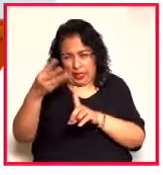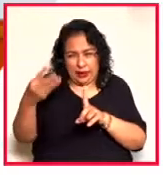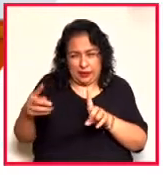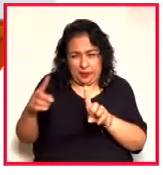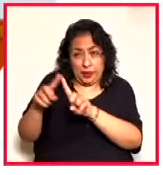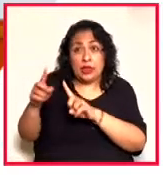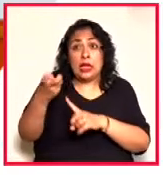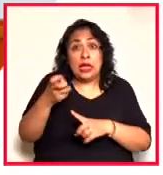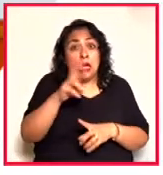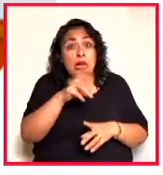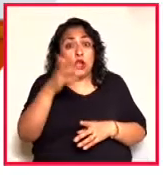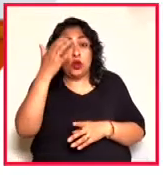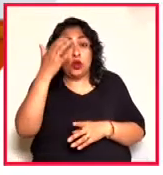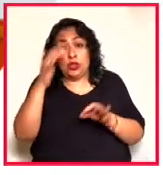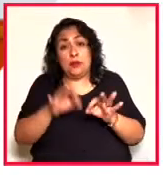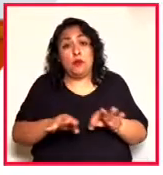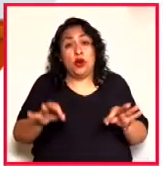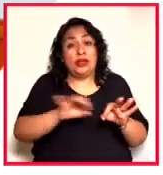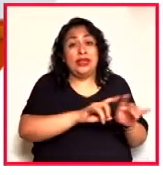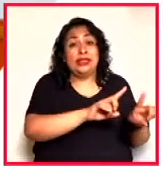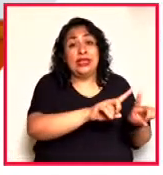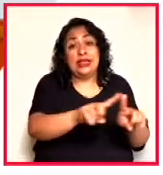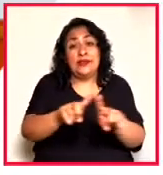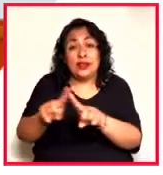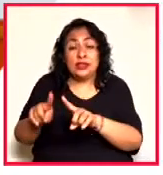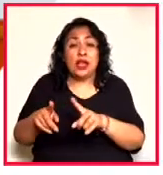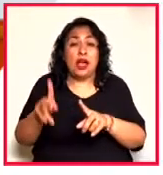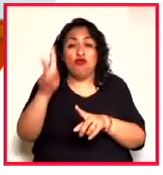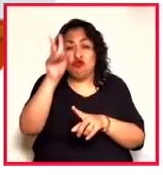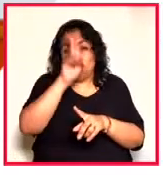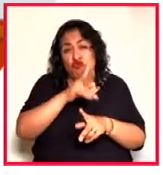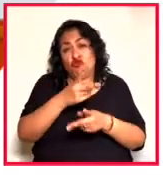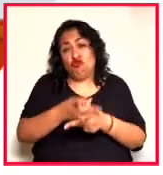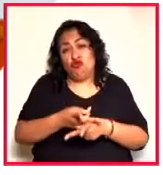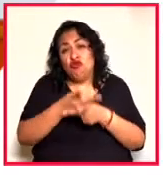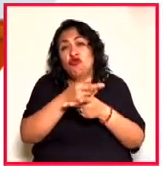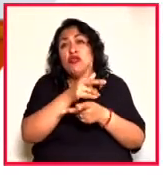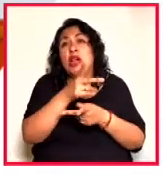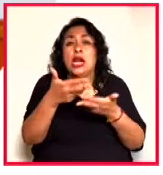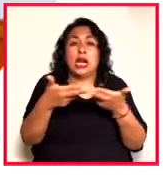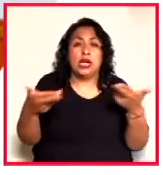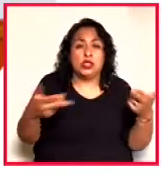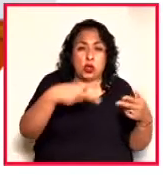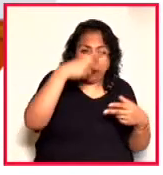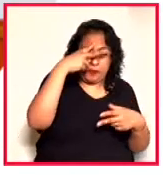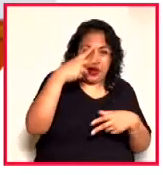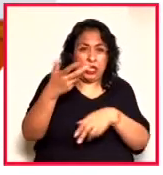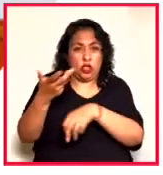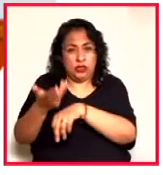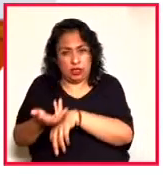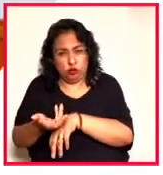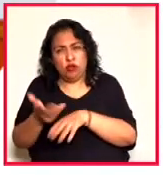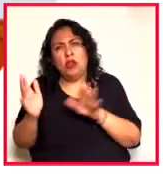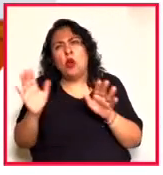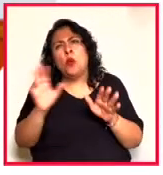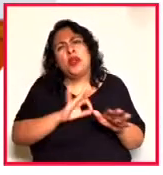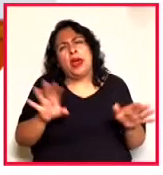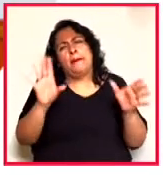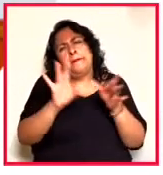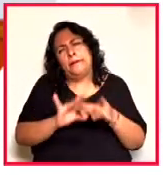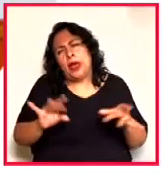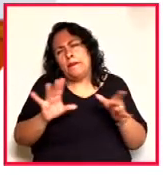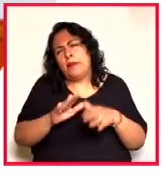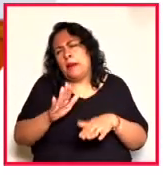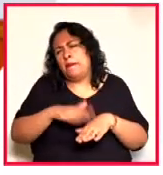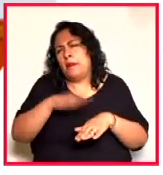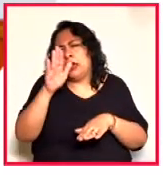la importancia de la diversidad y de la tolerancia en esta relación entre México y Estados Unidos. Podría hablar muchísimo más de ese instituto.